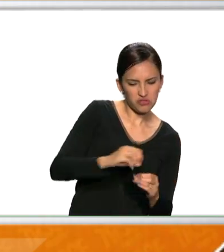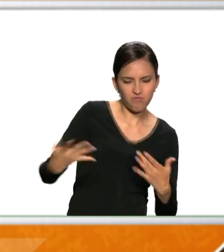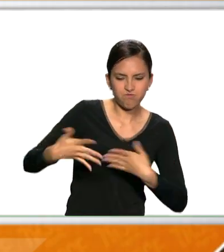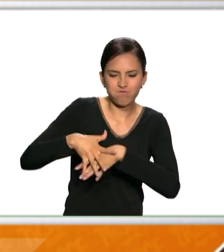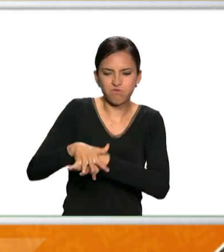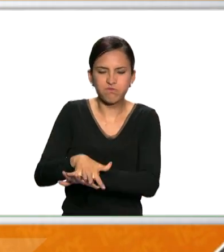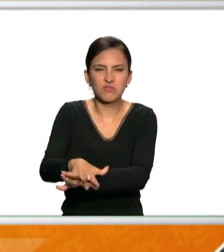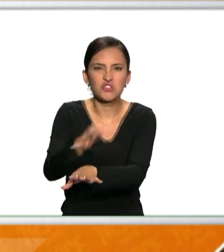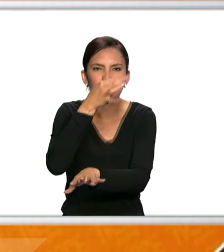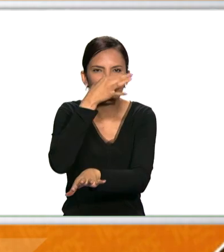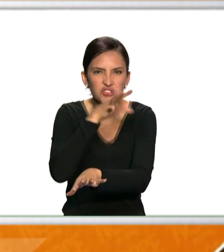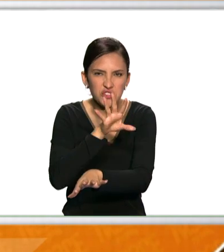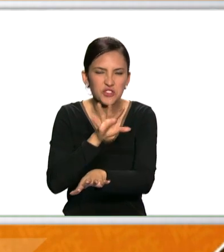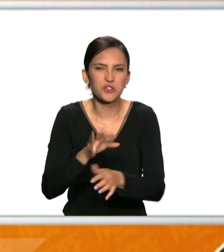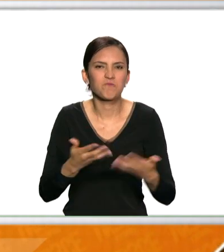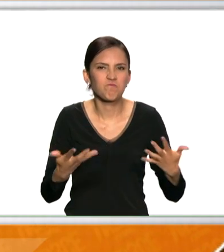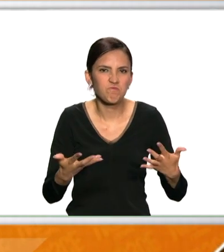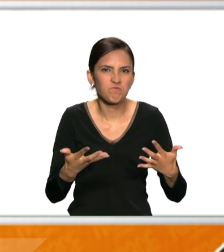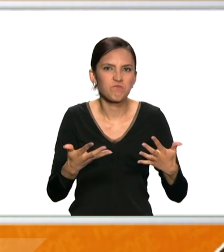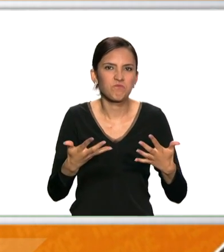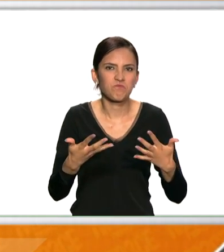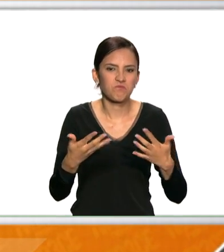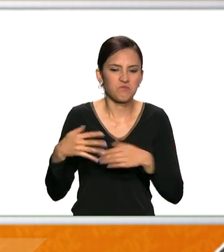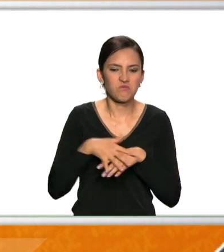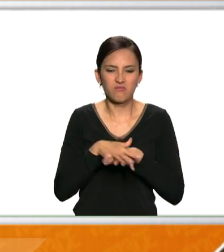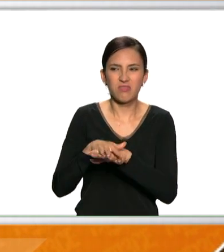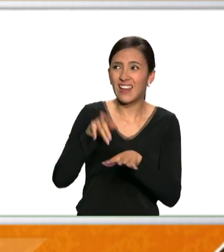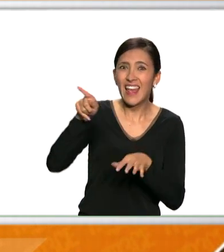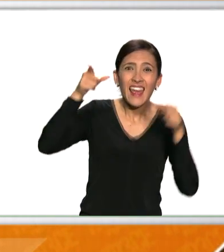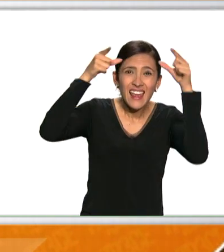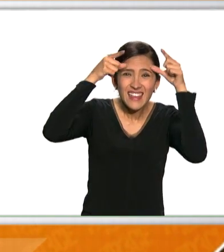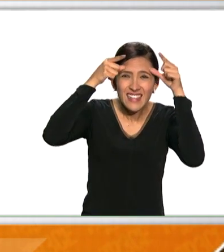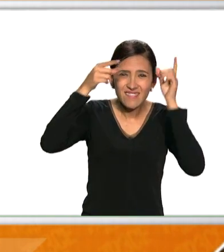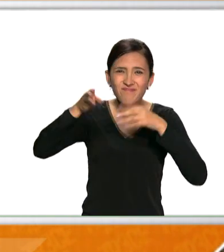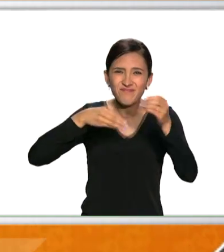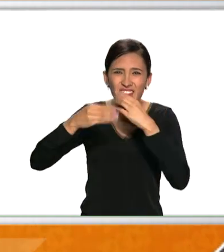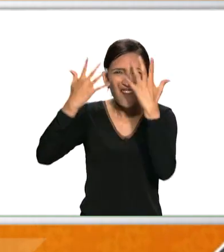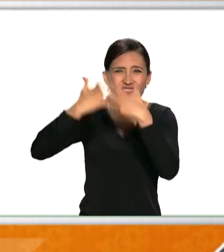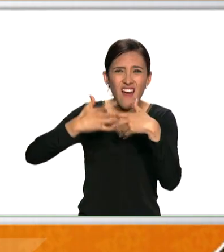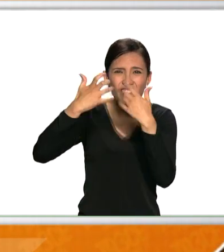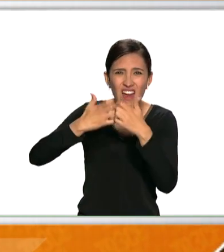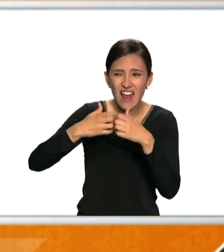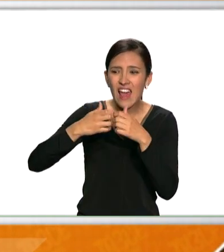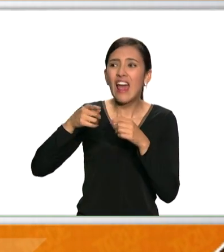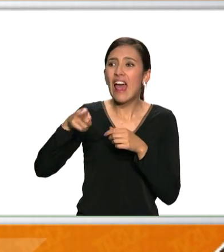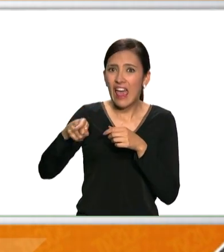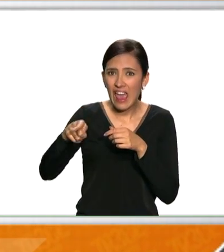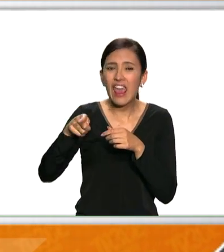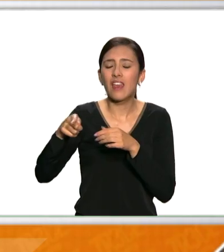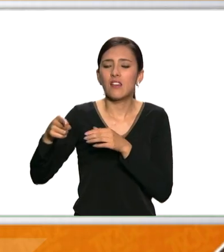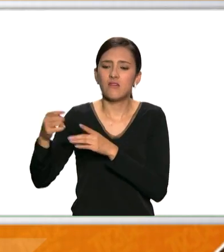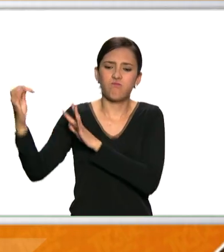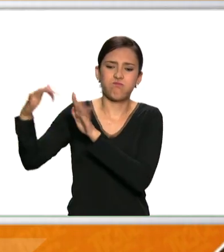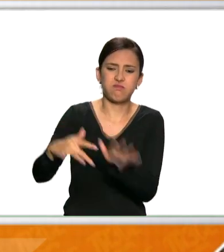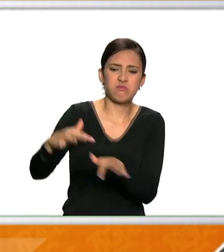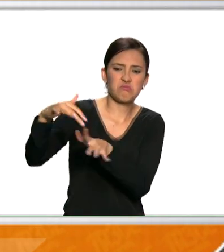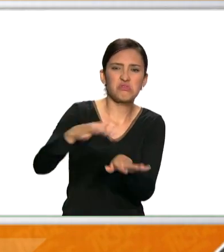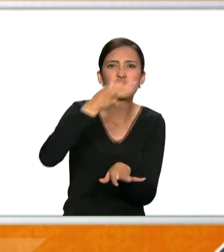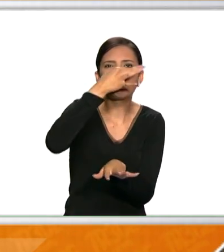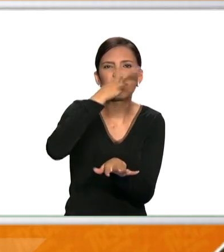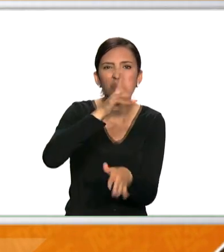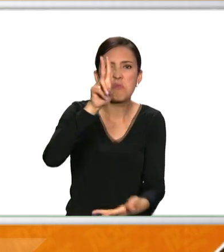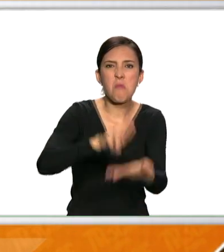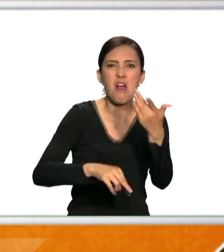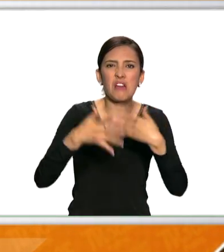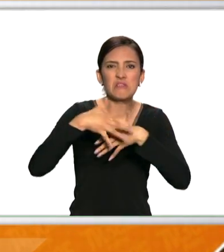Saliendo del pueblo ya donde llegan las curtiembres, que son a los 13 kilómetros de aquí de Nacimiento. Por esta razón,